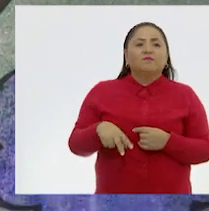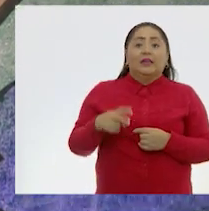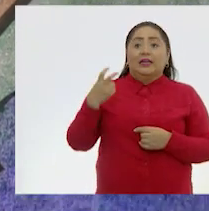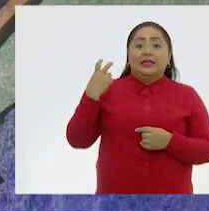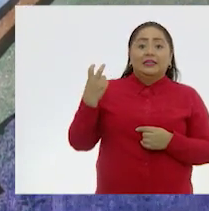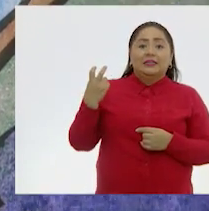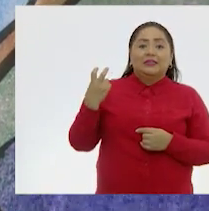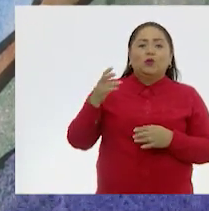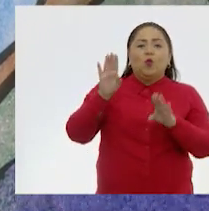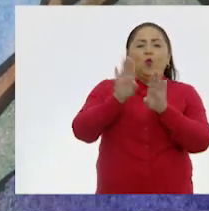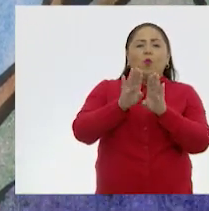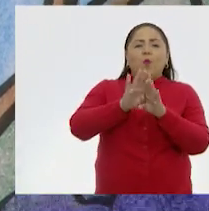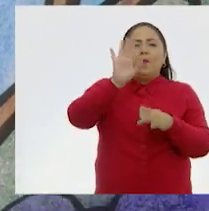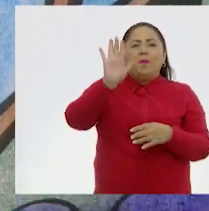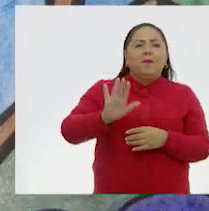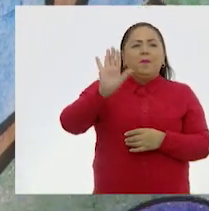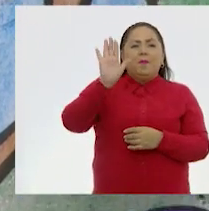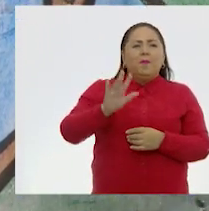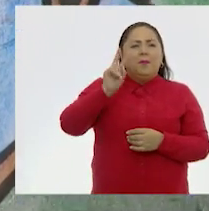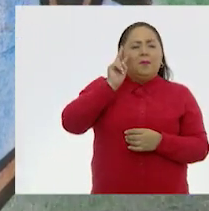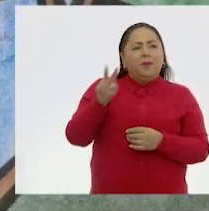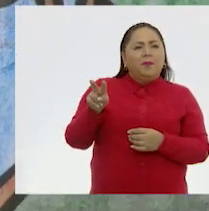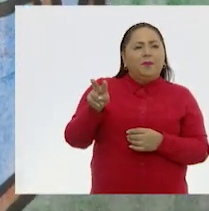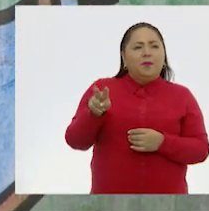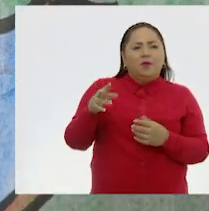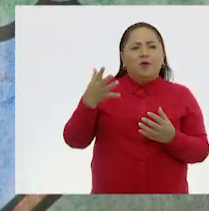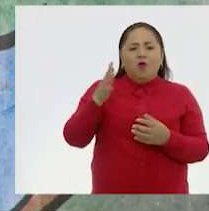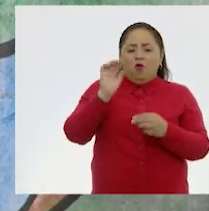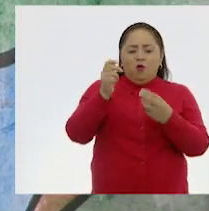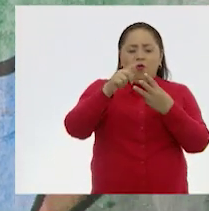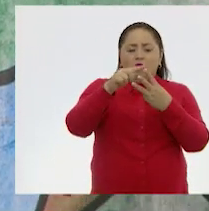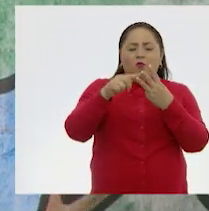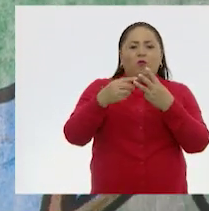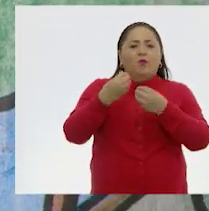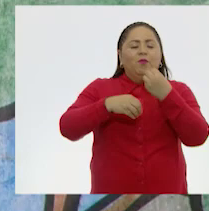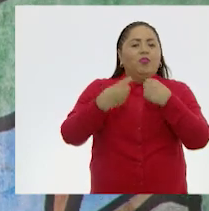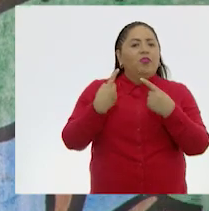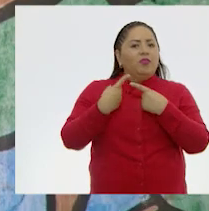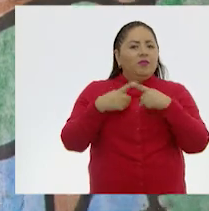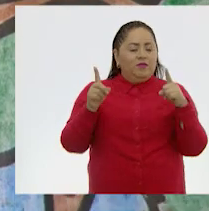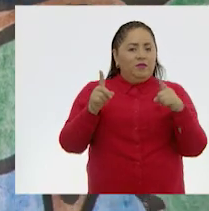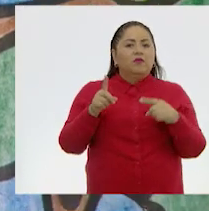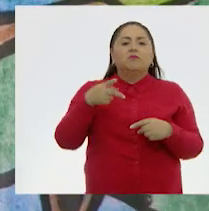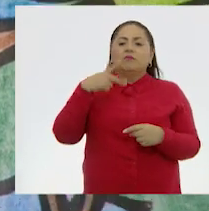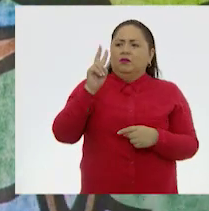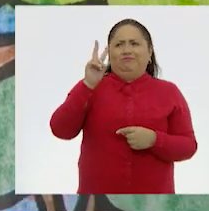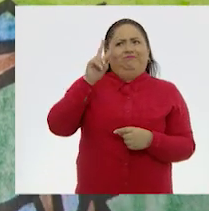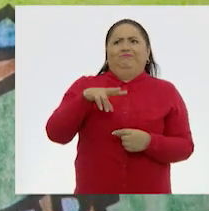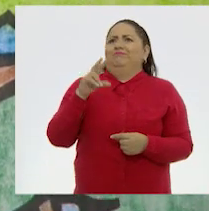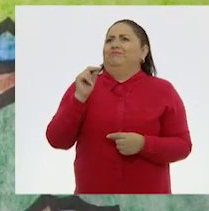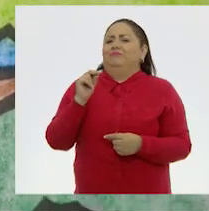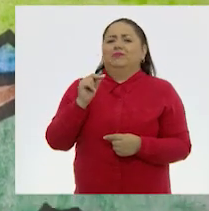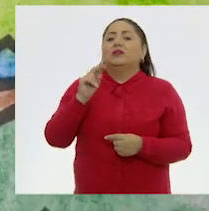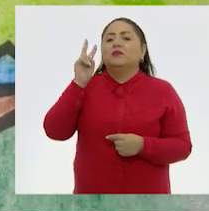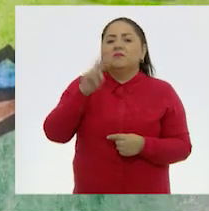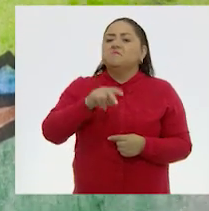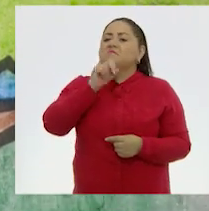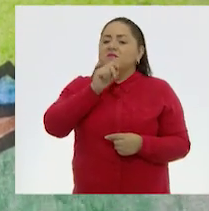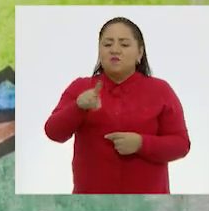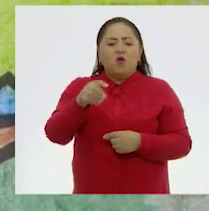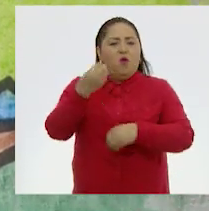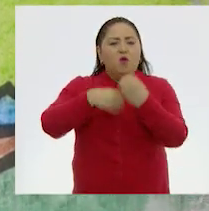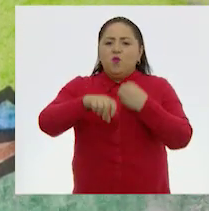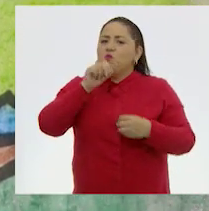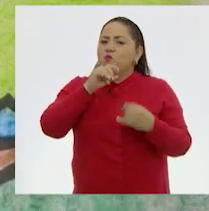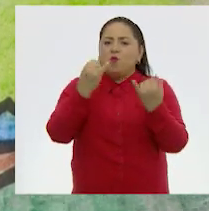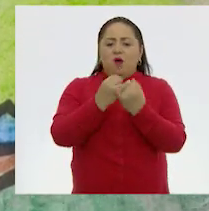Es como si hubiéramos hecho tres obras distintas y la verdad es que no es cierto. Es la misma obra,